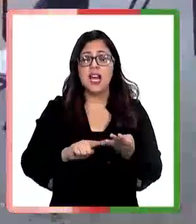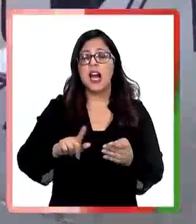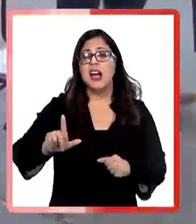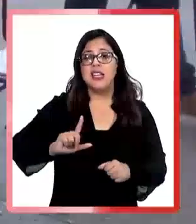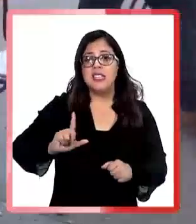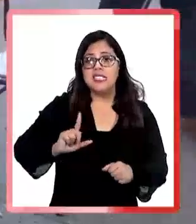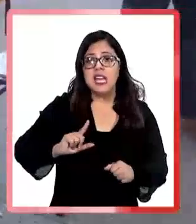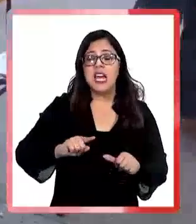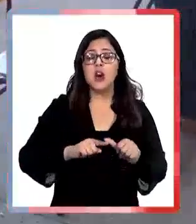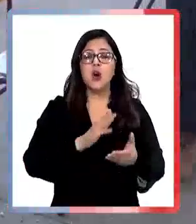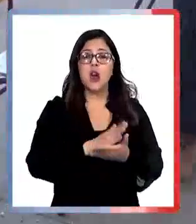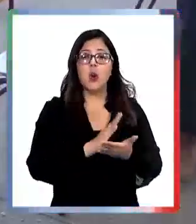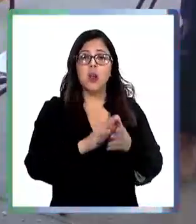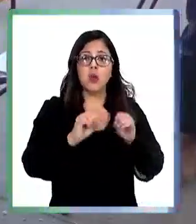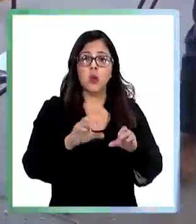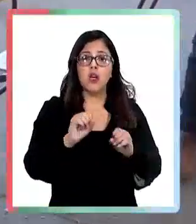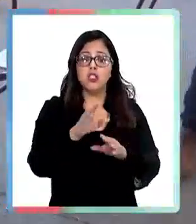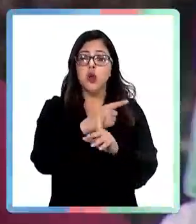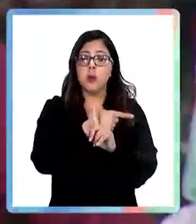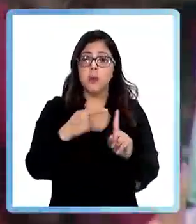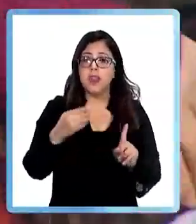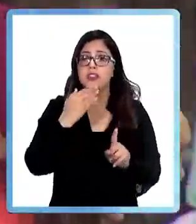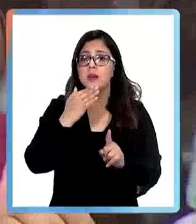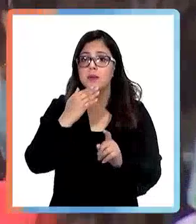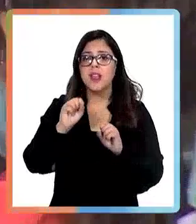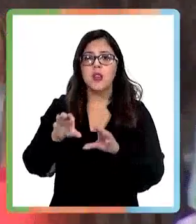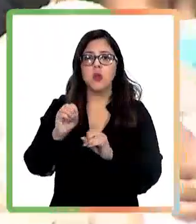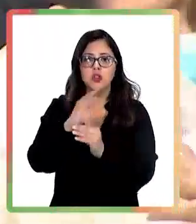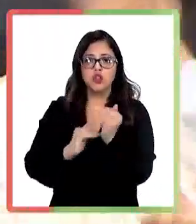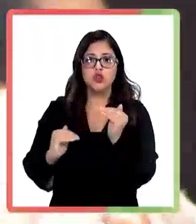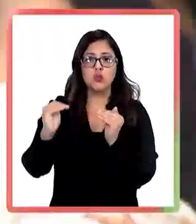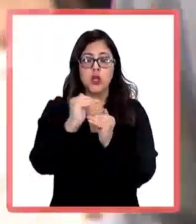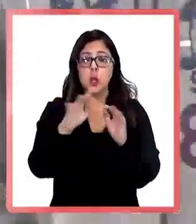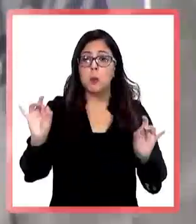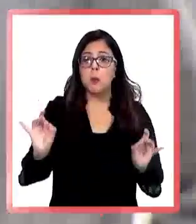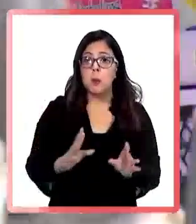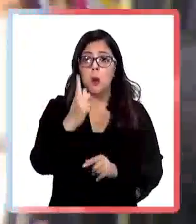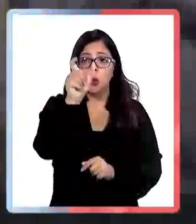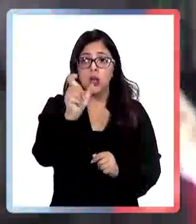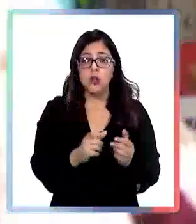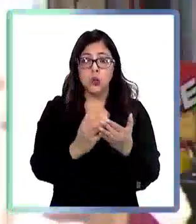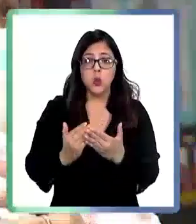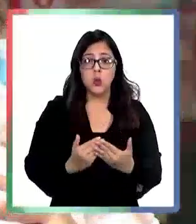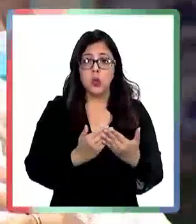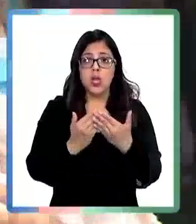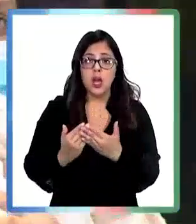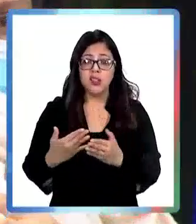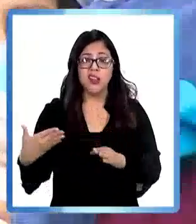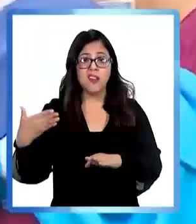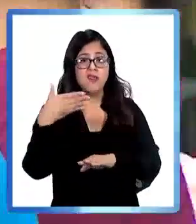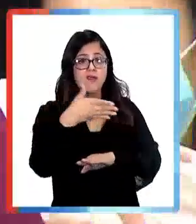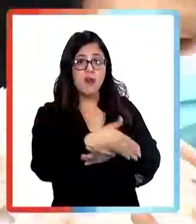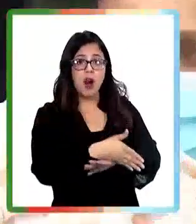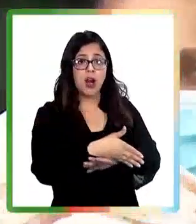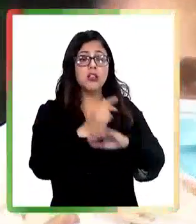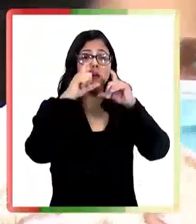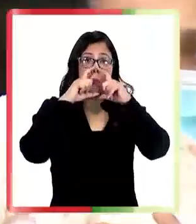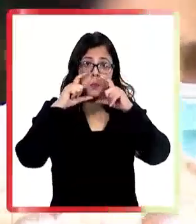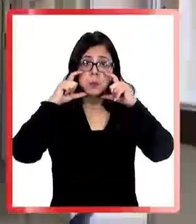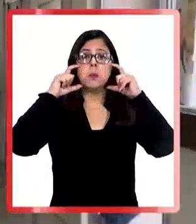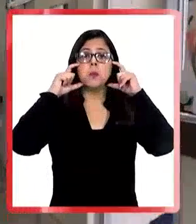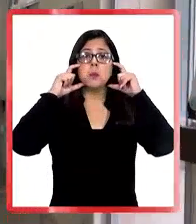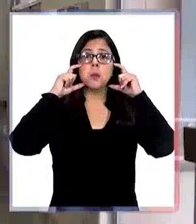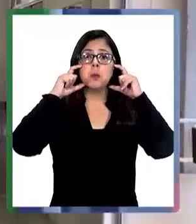liceos, escuelas de educación media y educación superior. En caso que un alumno concurra con la